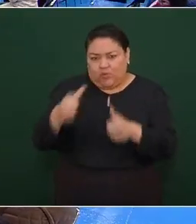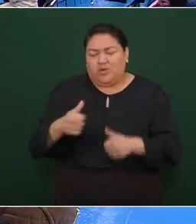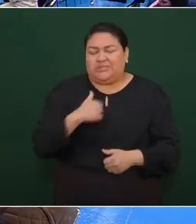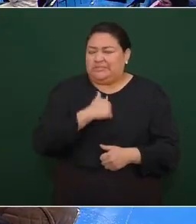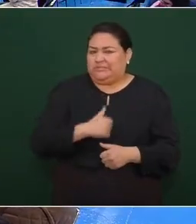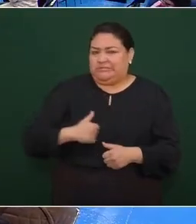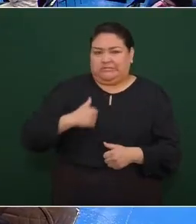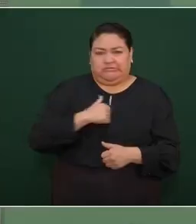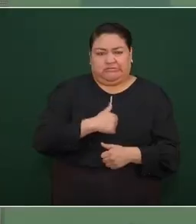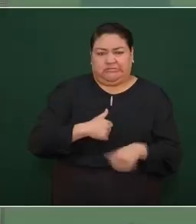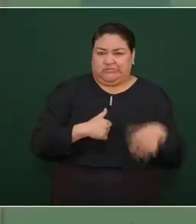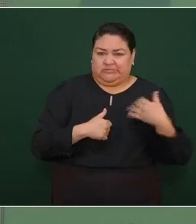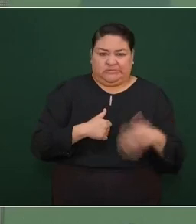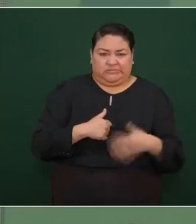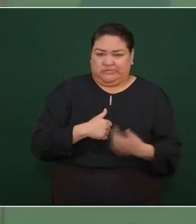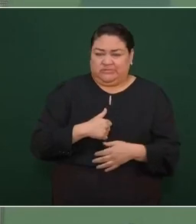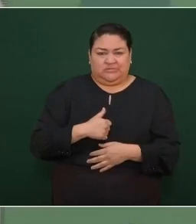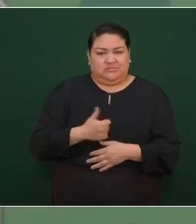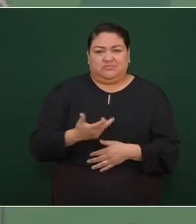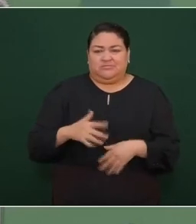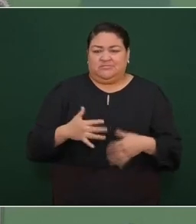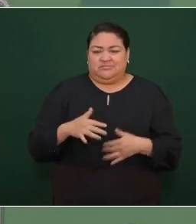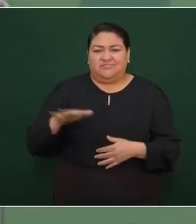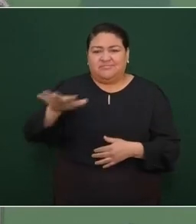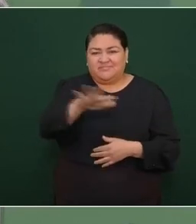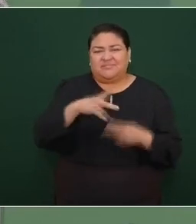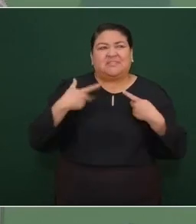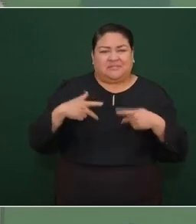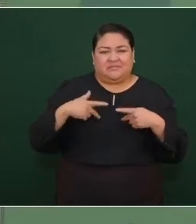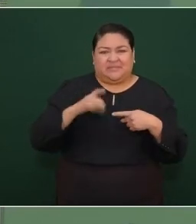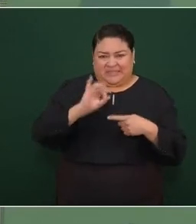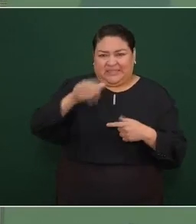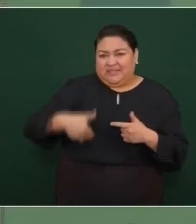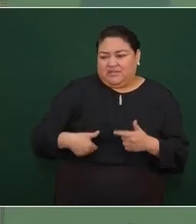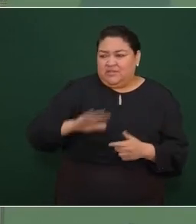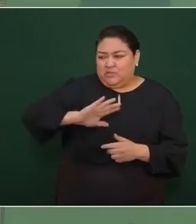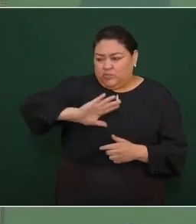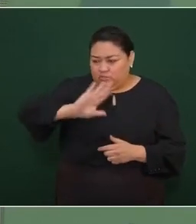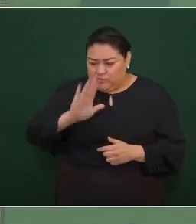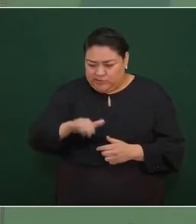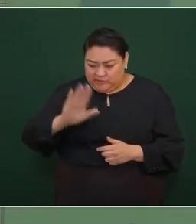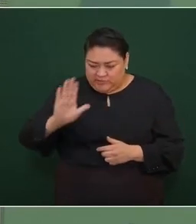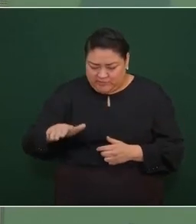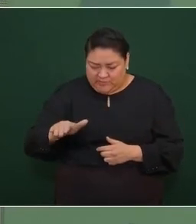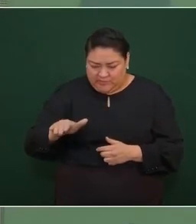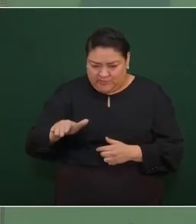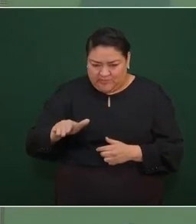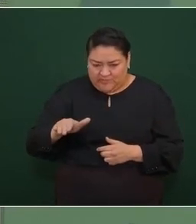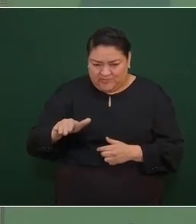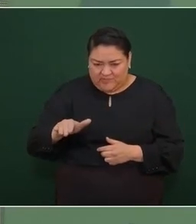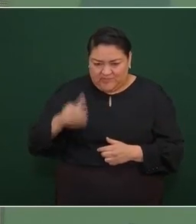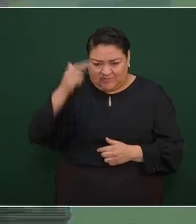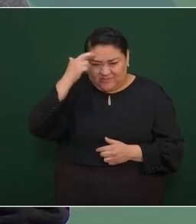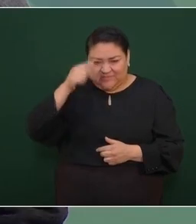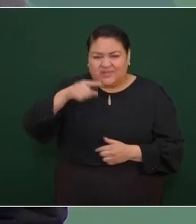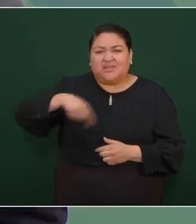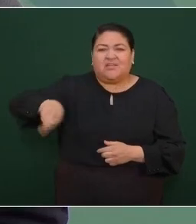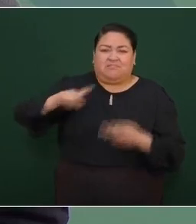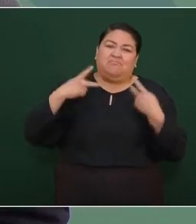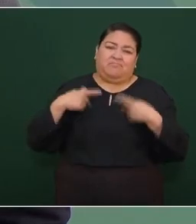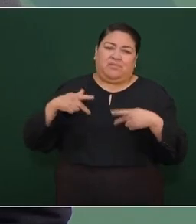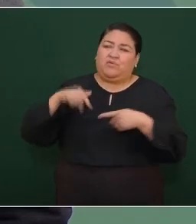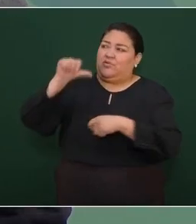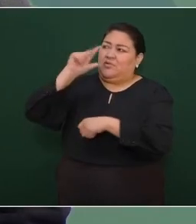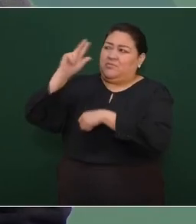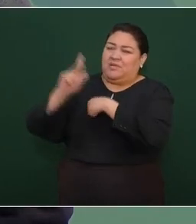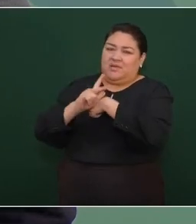lamentable perdieron la vida en ese accidente hermanos argentinos